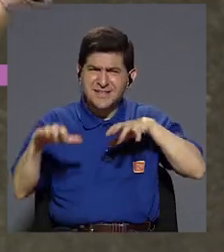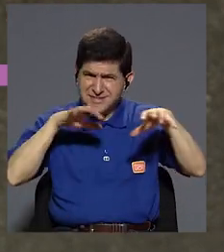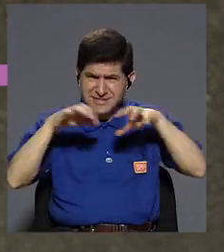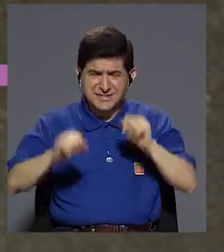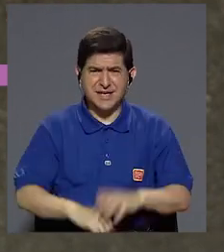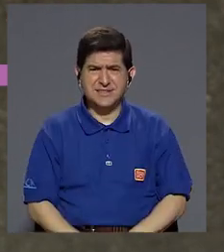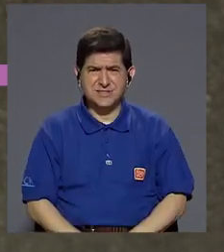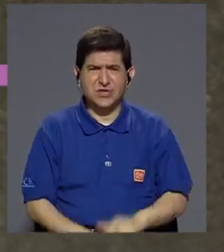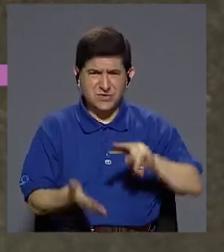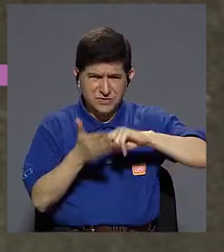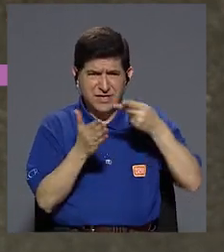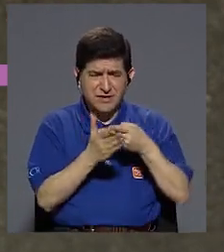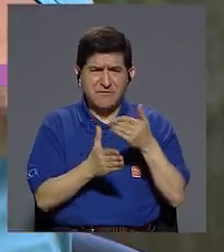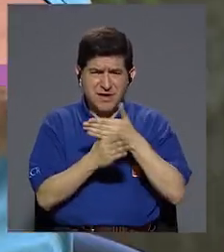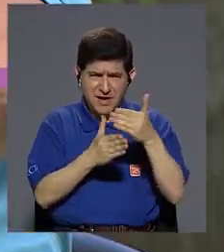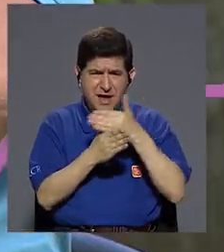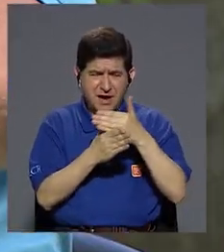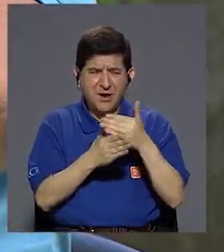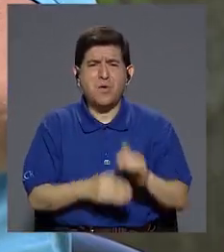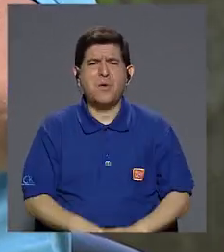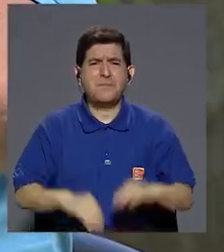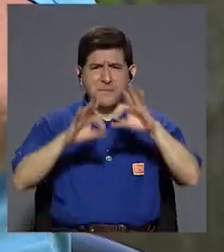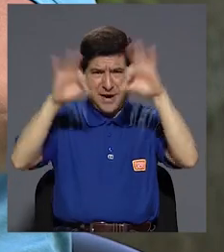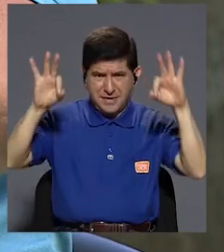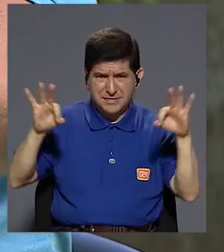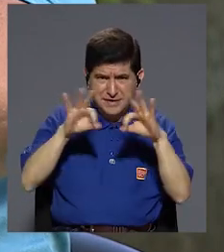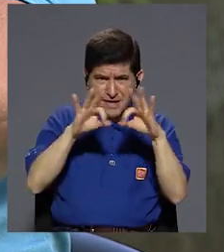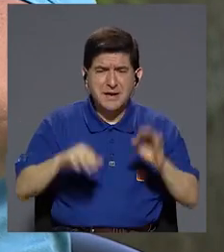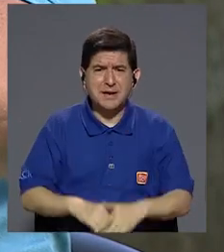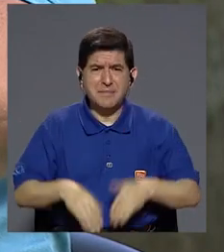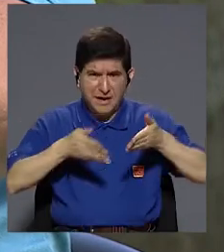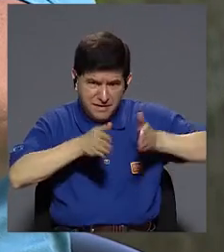es el sharing, ¿eso significa? Ok,